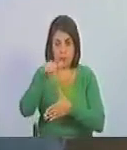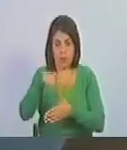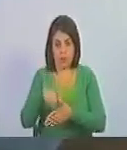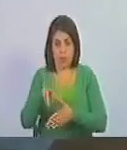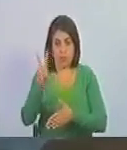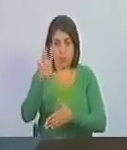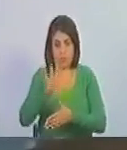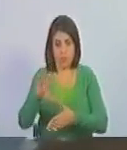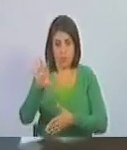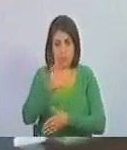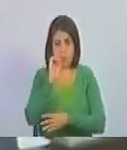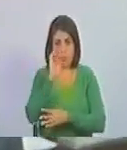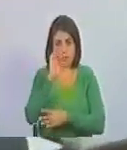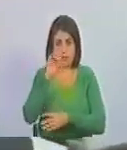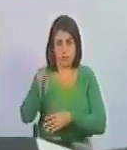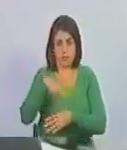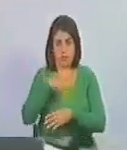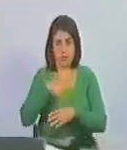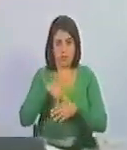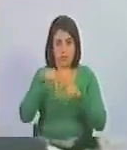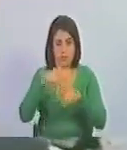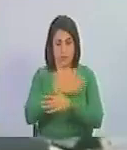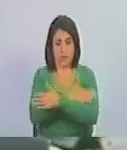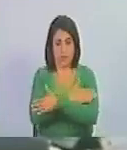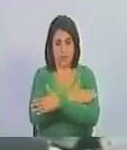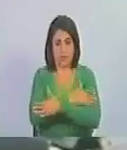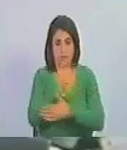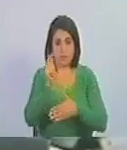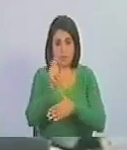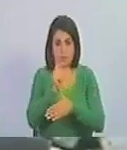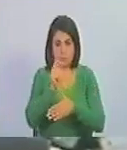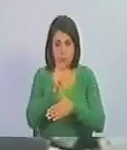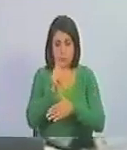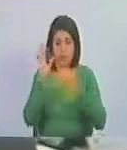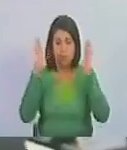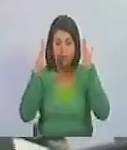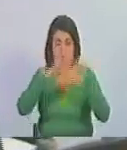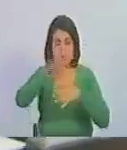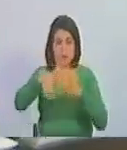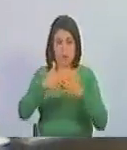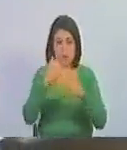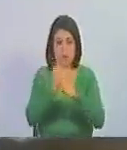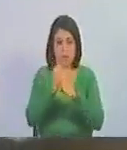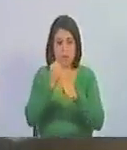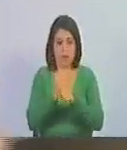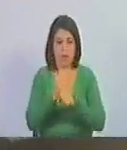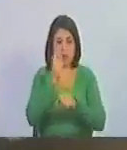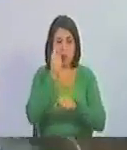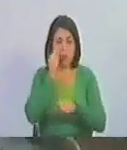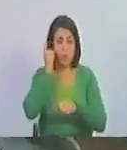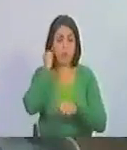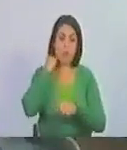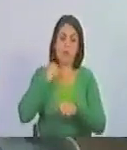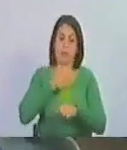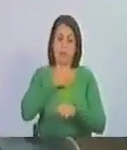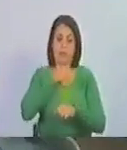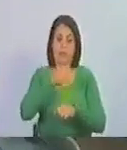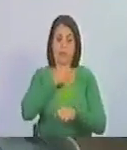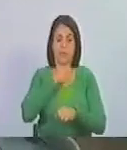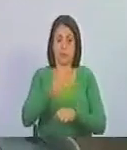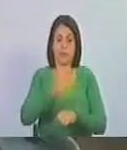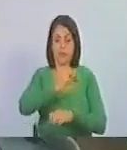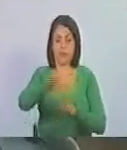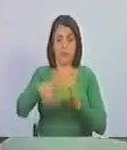Venezuela, en este Parlamento Nacional, felicitamos y le damos un gran aplauso a todos sus trabajadores y trabajadoras, periodistas,